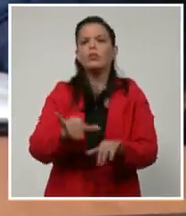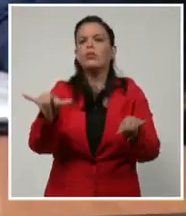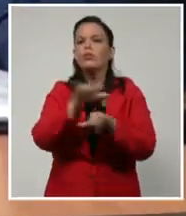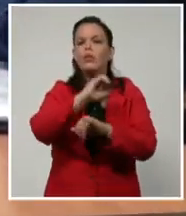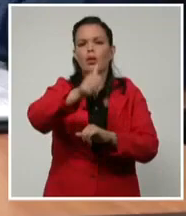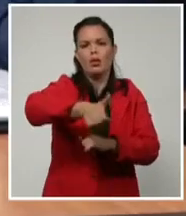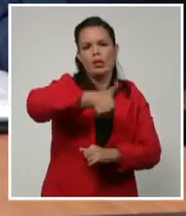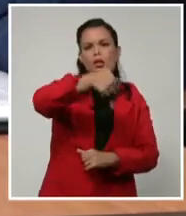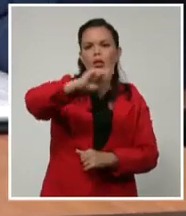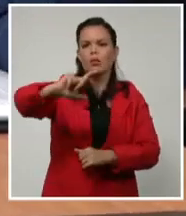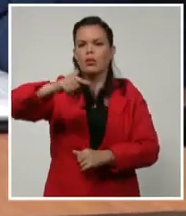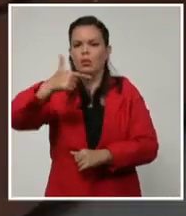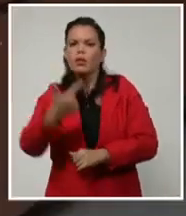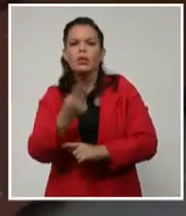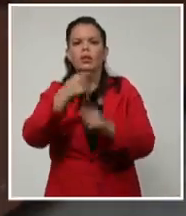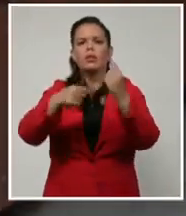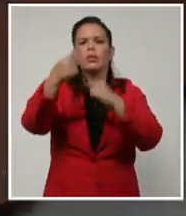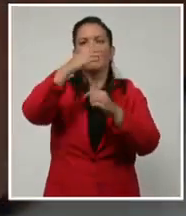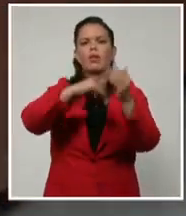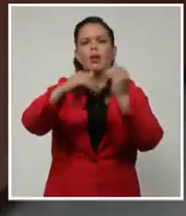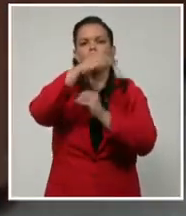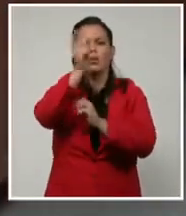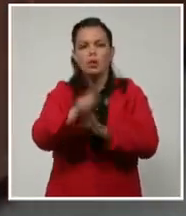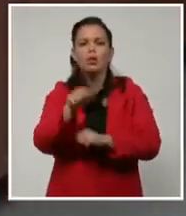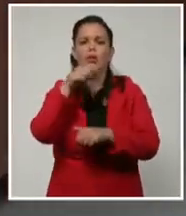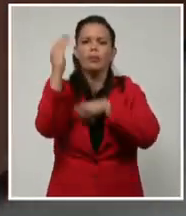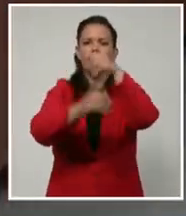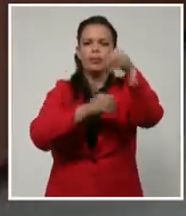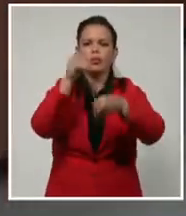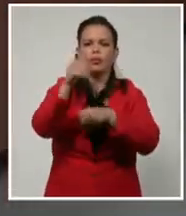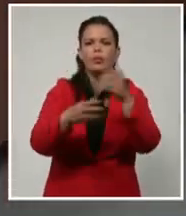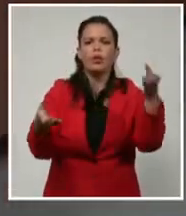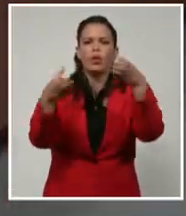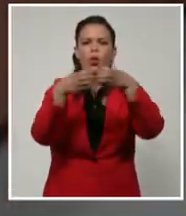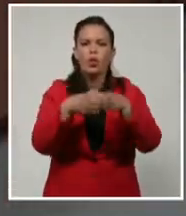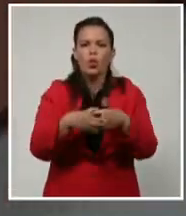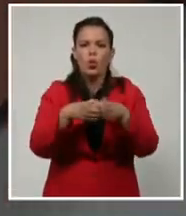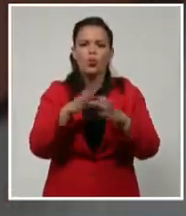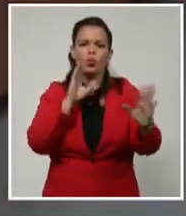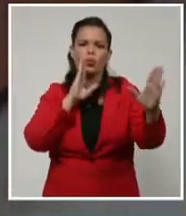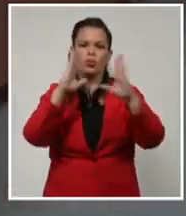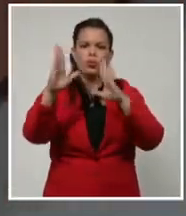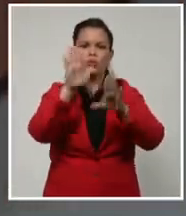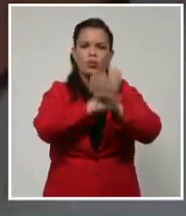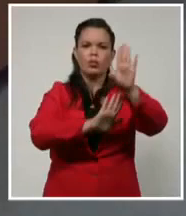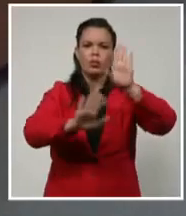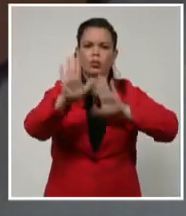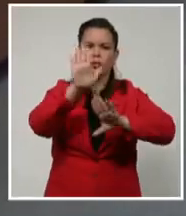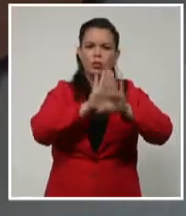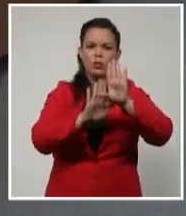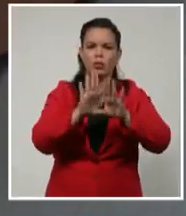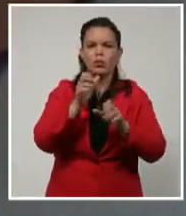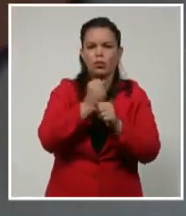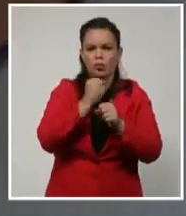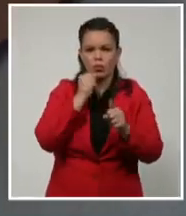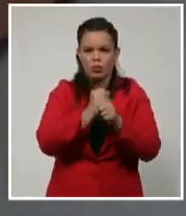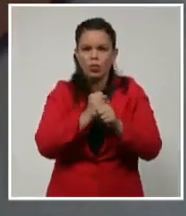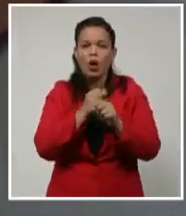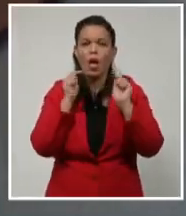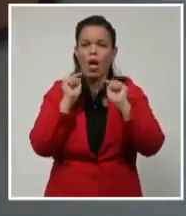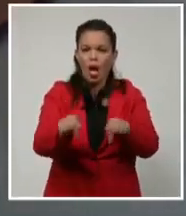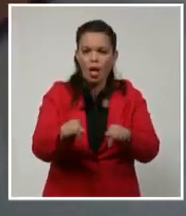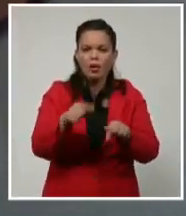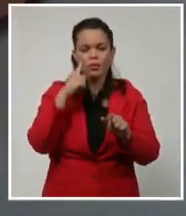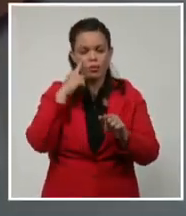ministro, encabezaron también la reunión diaria del Grupo Temporal de Trabajo, para la prevención y control del nuevo coronavirus, en una jornada